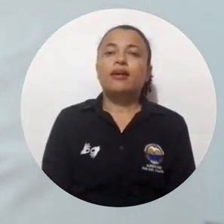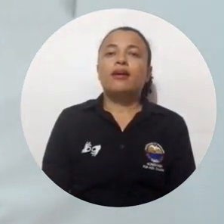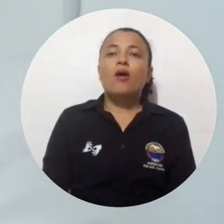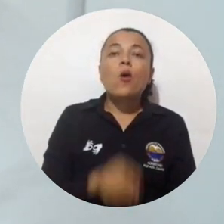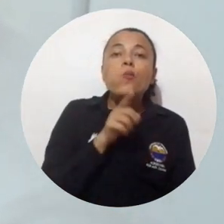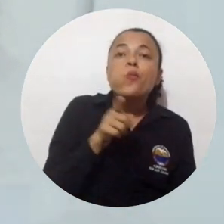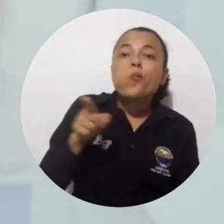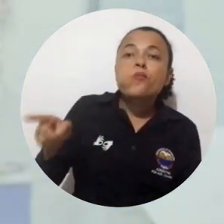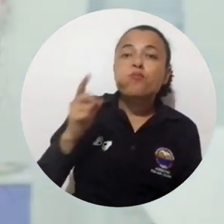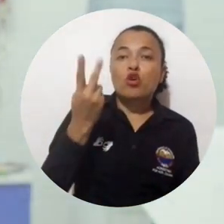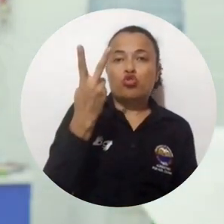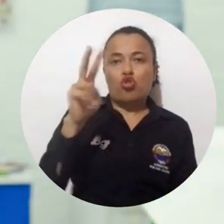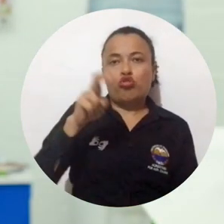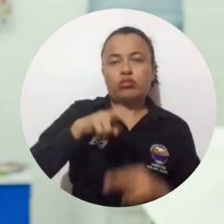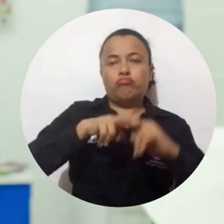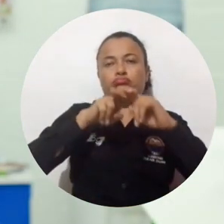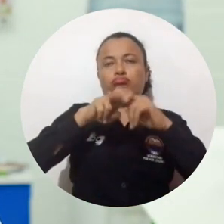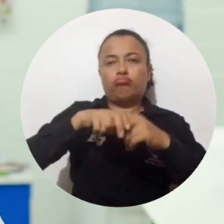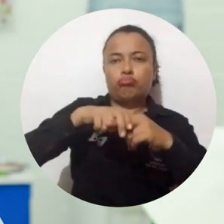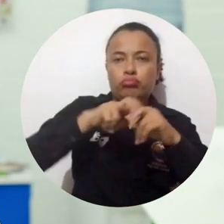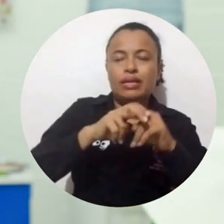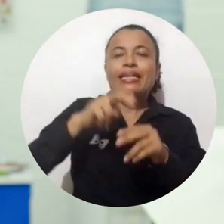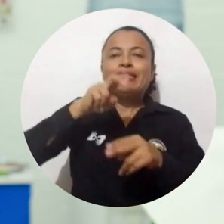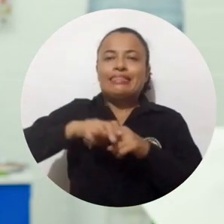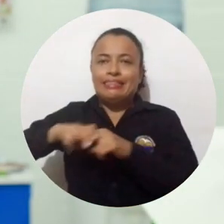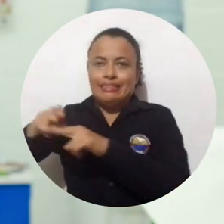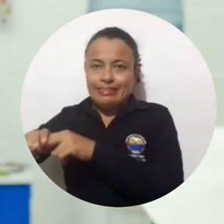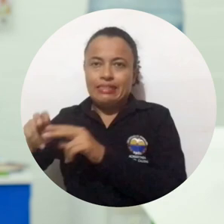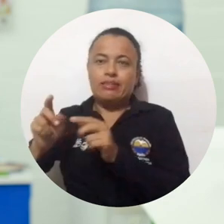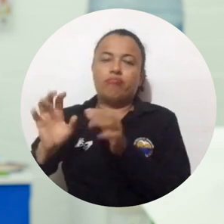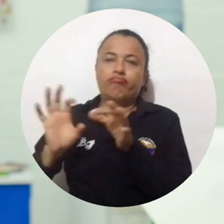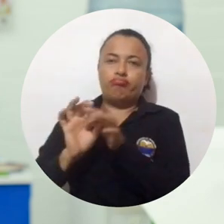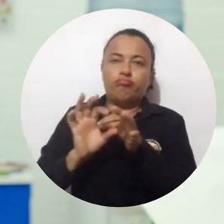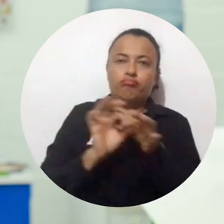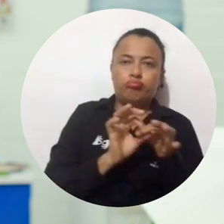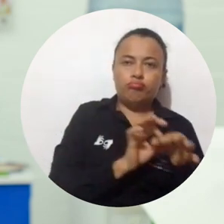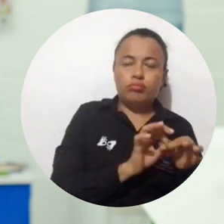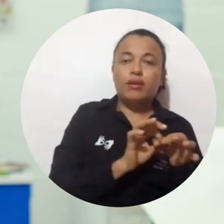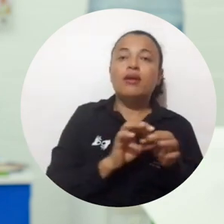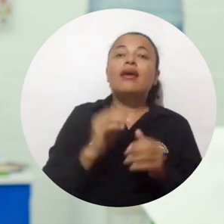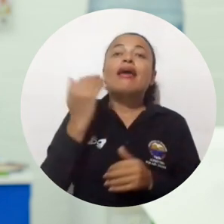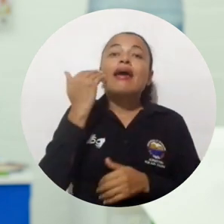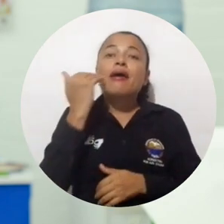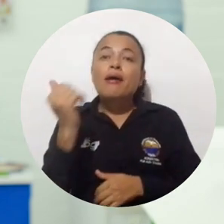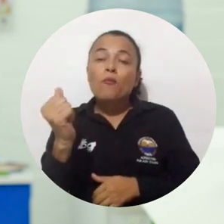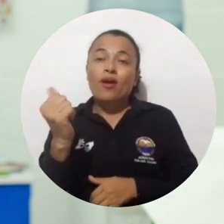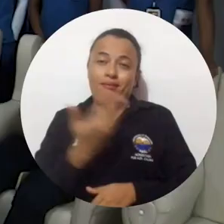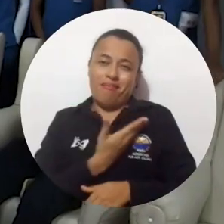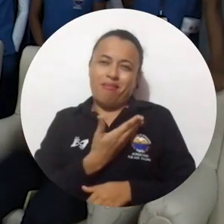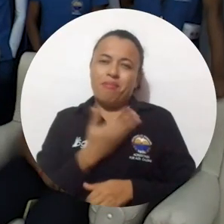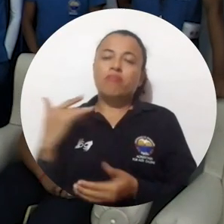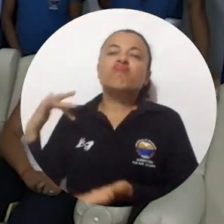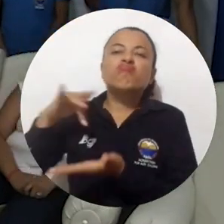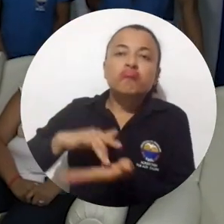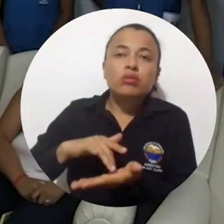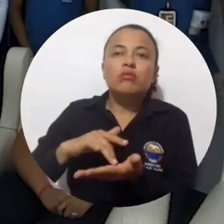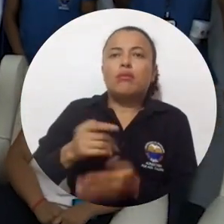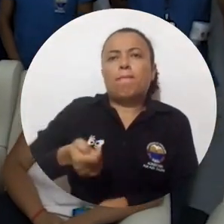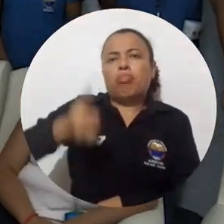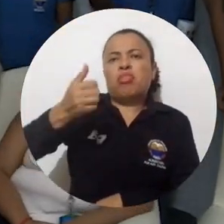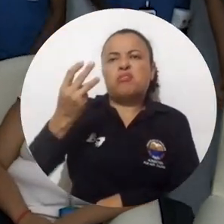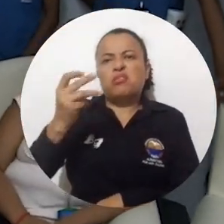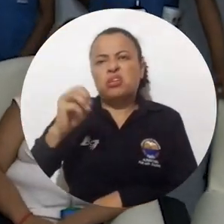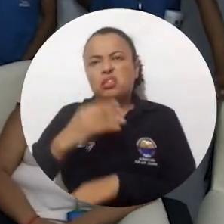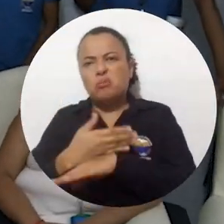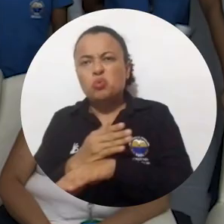Tenemos 12 mecedoras con sus respectivas sillas, pero estas 12 madres vienen a una estancia temporal, ellas vienen, pueden durar de 30 a una hora,